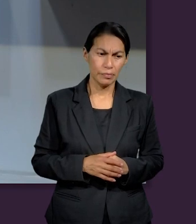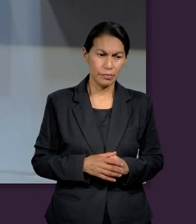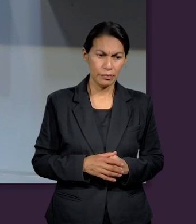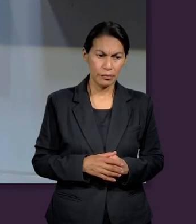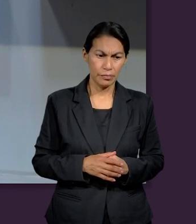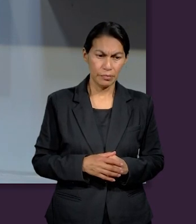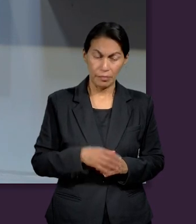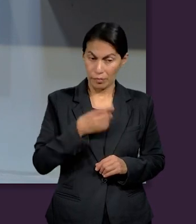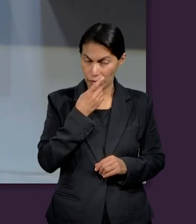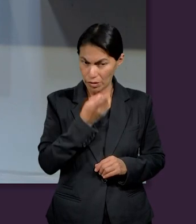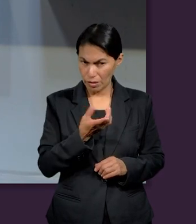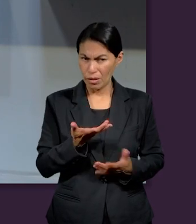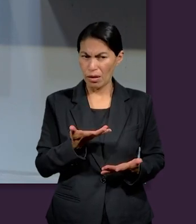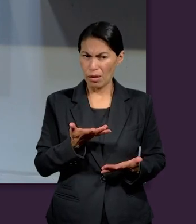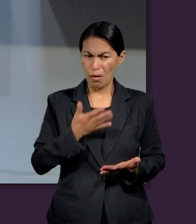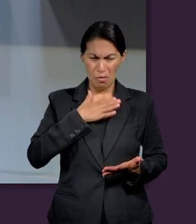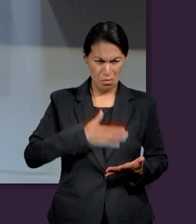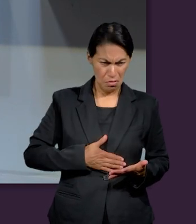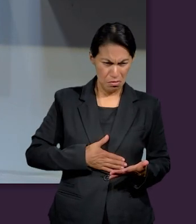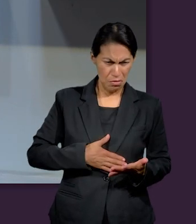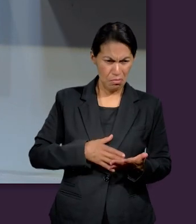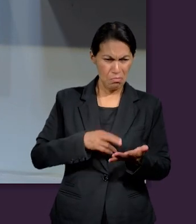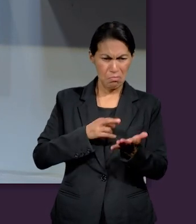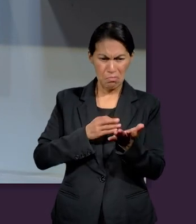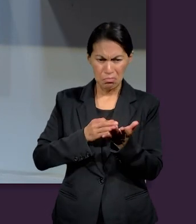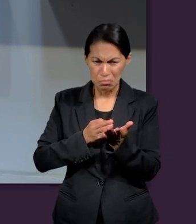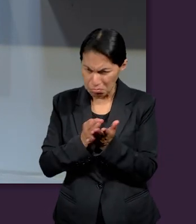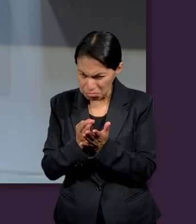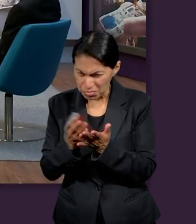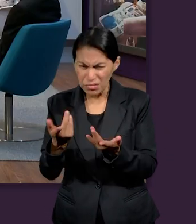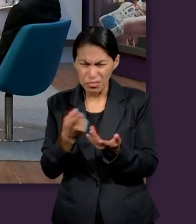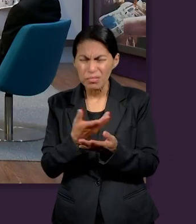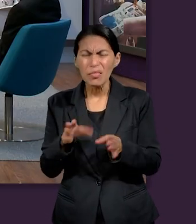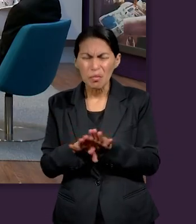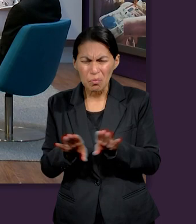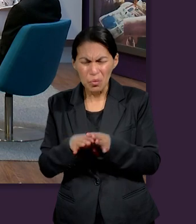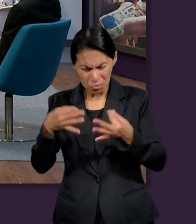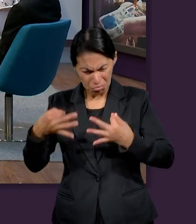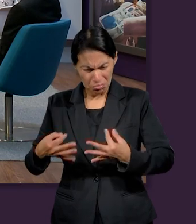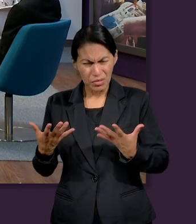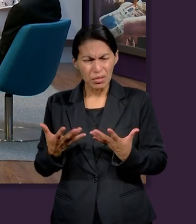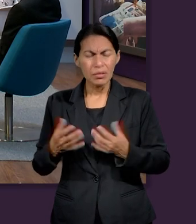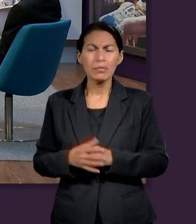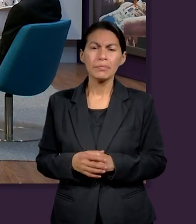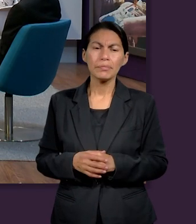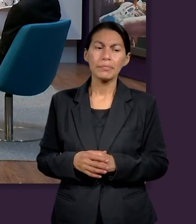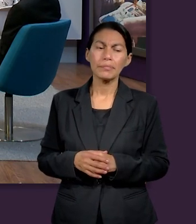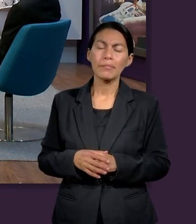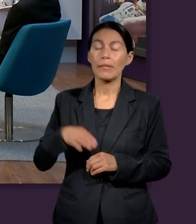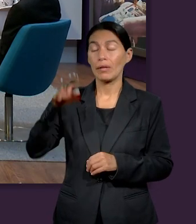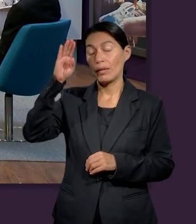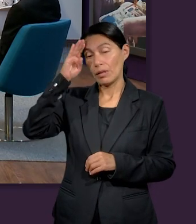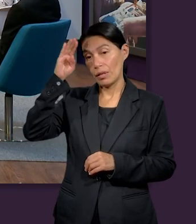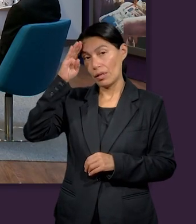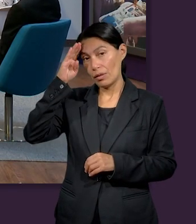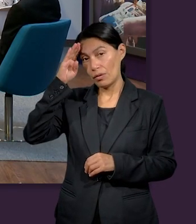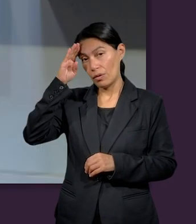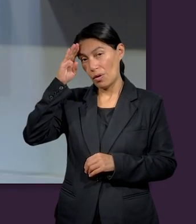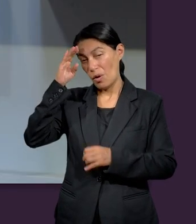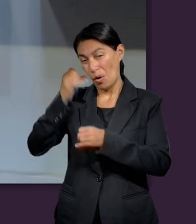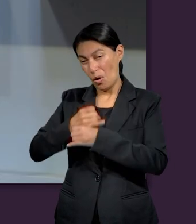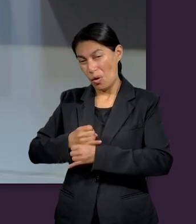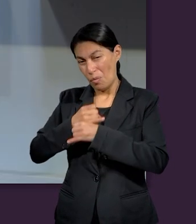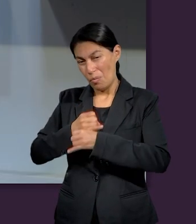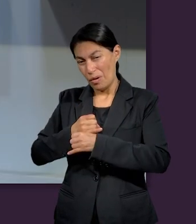su su justicia su rectitud y llegaron a pensar que él estaba